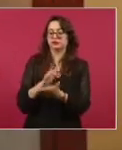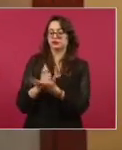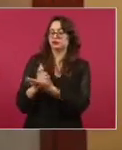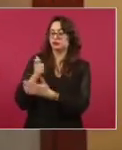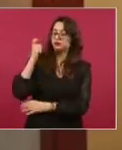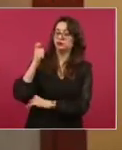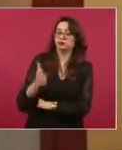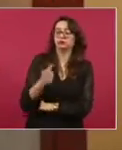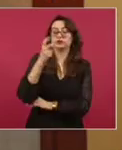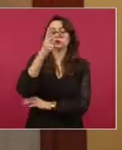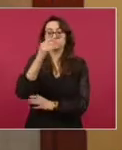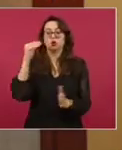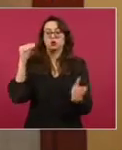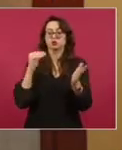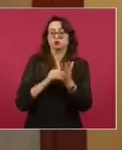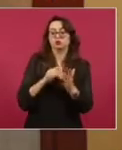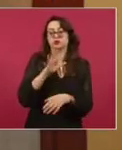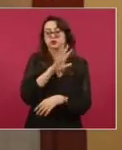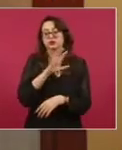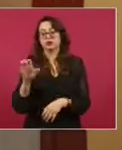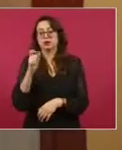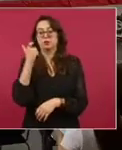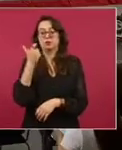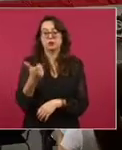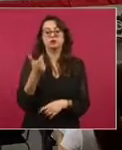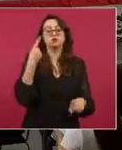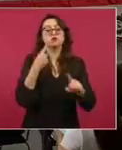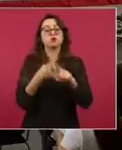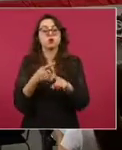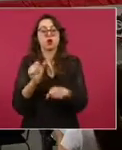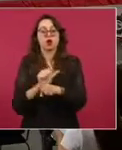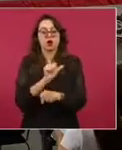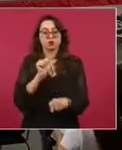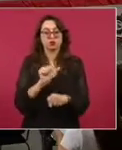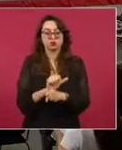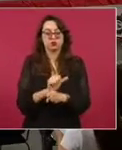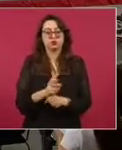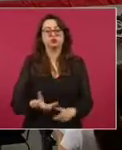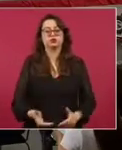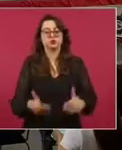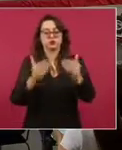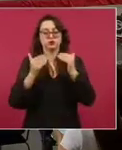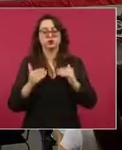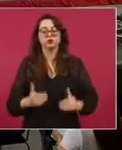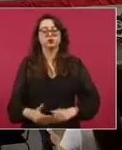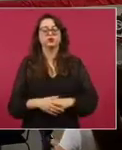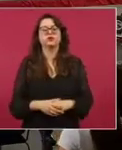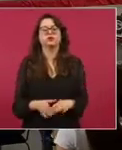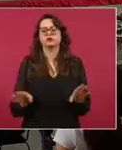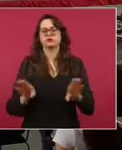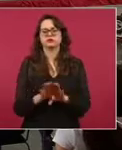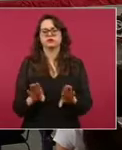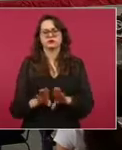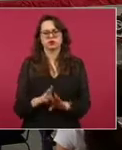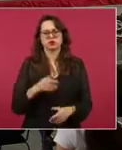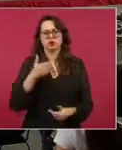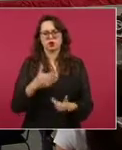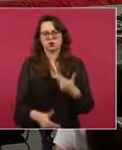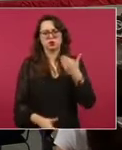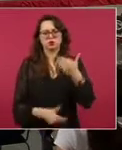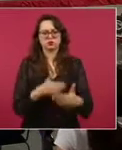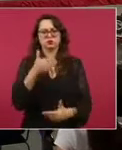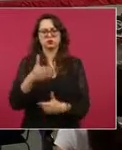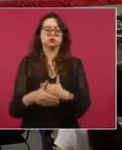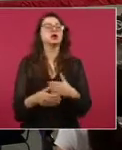quinientos pesos por cada vehículo. Adelante. Aquí están los avances del programa por